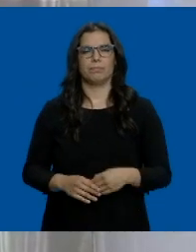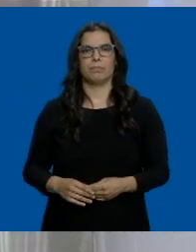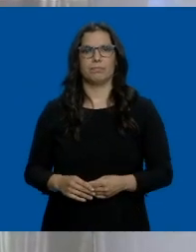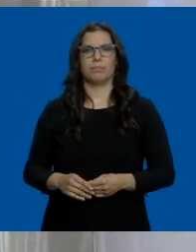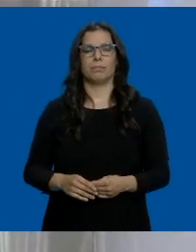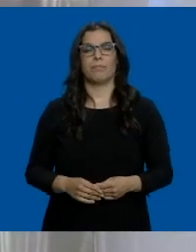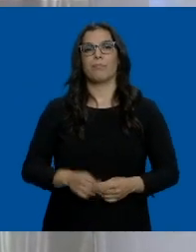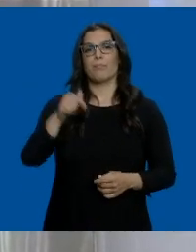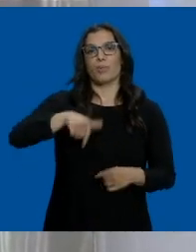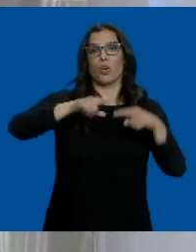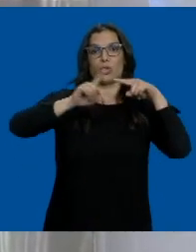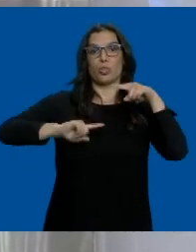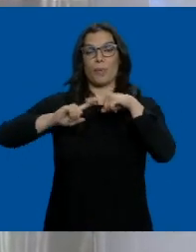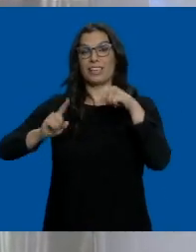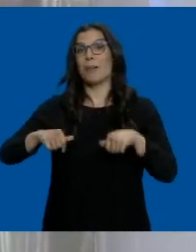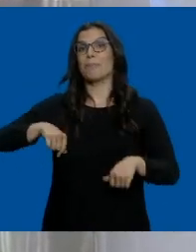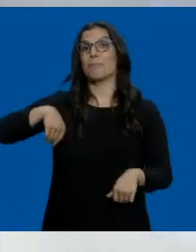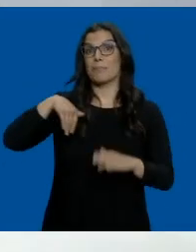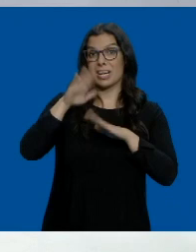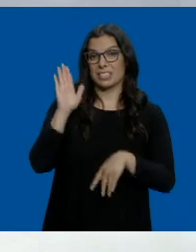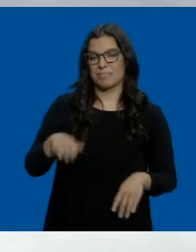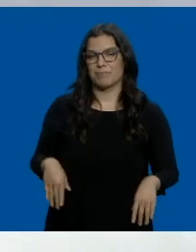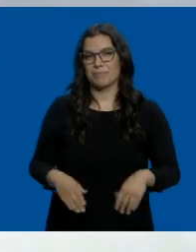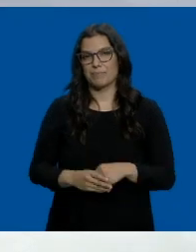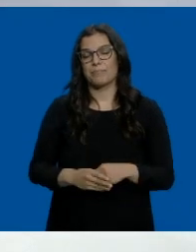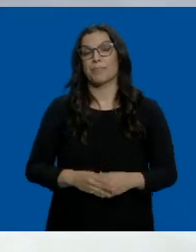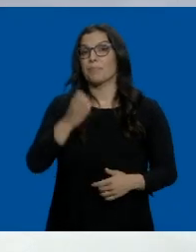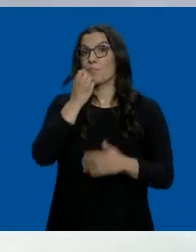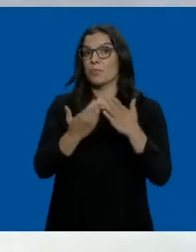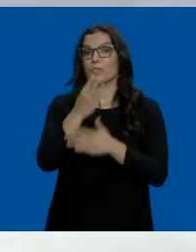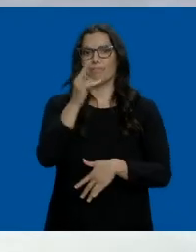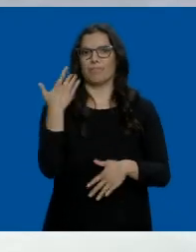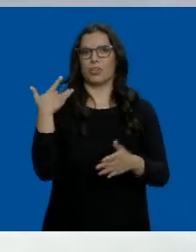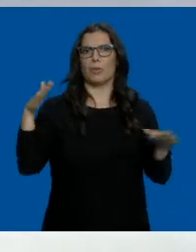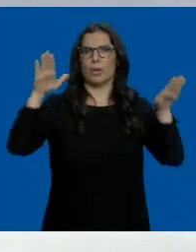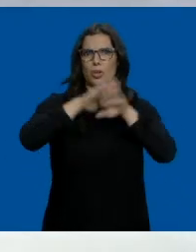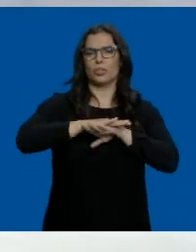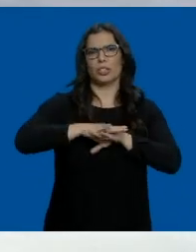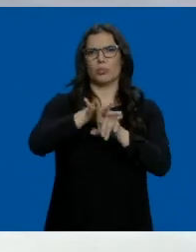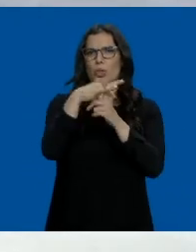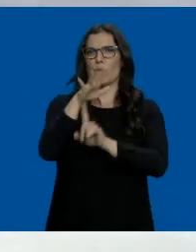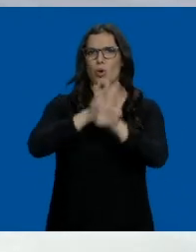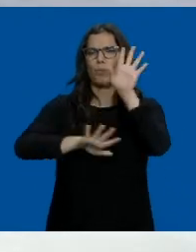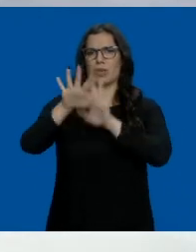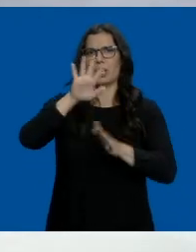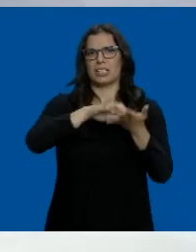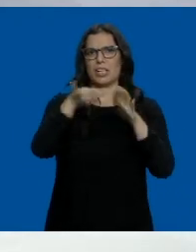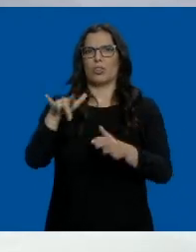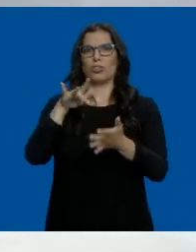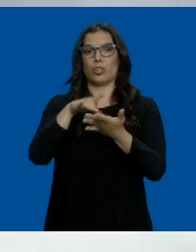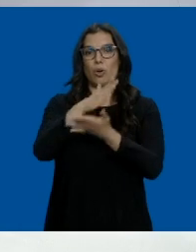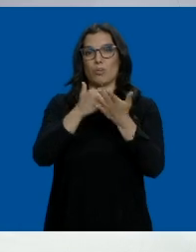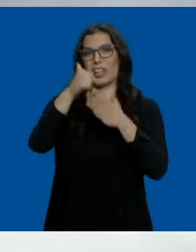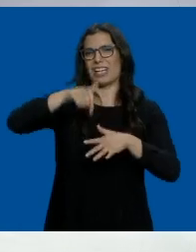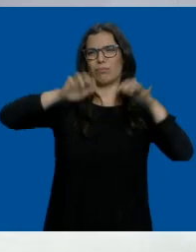Y hoy las tormentas van a ir a más. Francisco, buenos días. Sí, Pilar, las hemos tenido durante la noche. Situación complicada en Castilla y León. De hecho, ha sido la comunidad